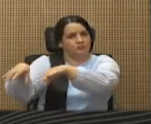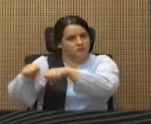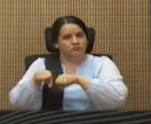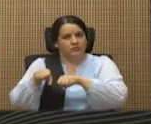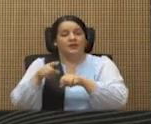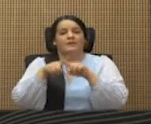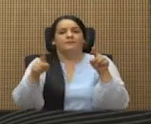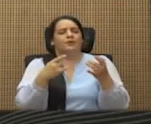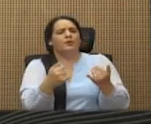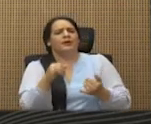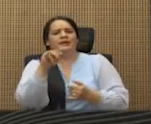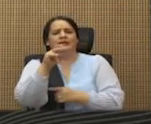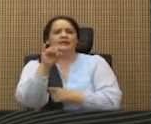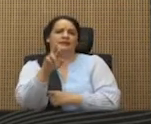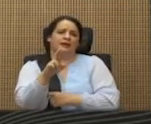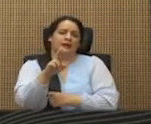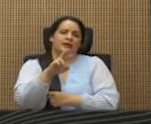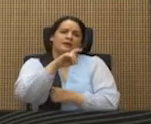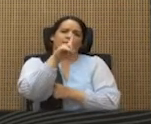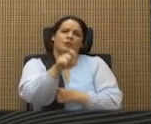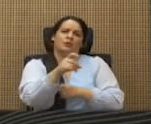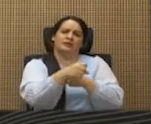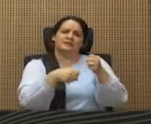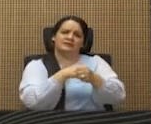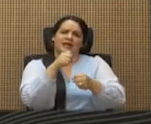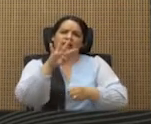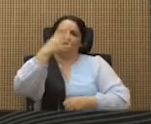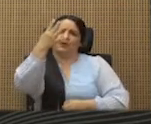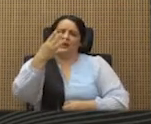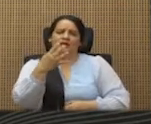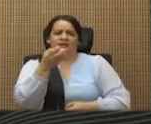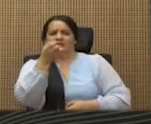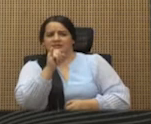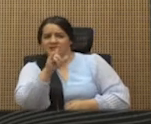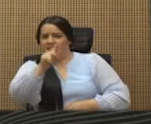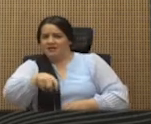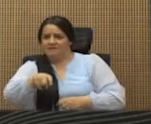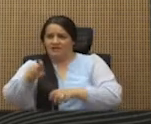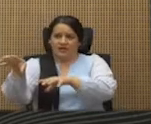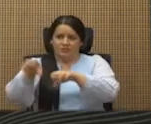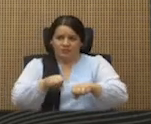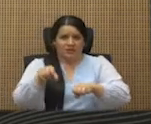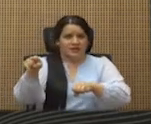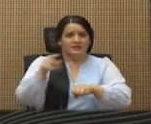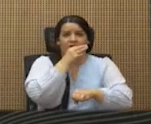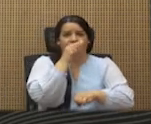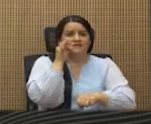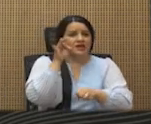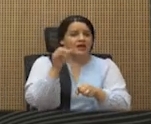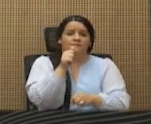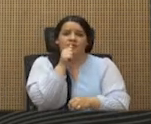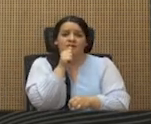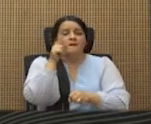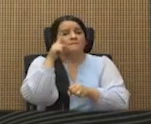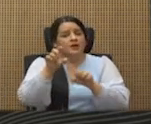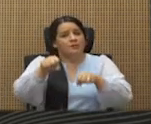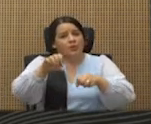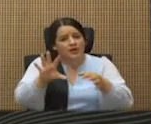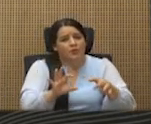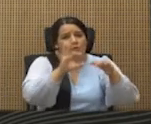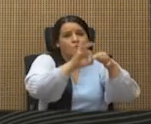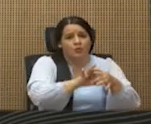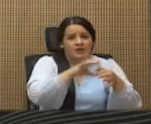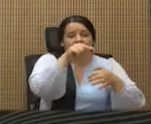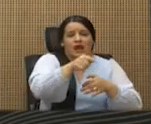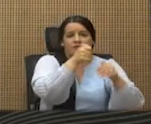si debe o no proceder a expropiar todas las fincas privadas para poderlas anexar a ese refugio. Y obviamente se hará lo que la Sala